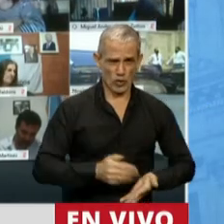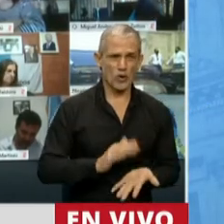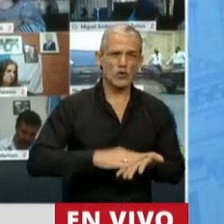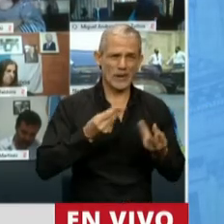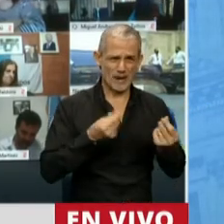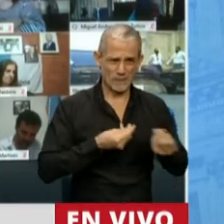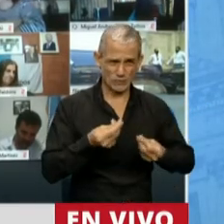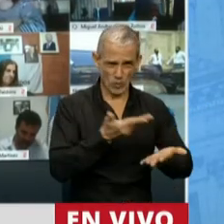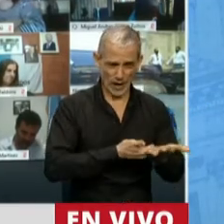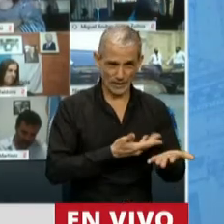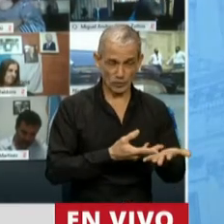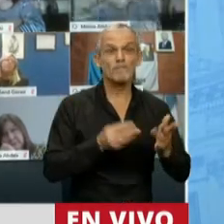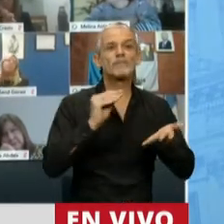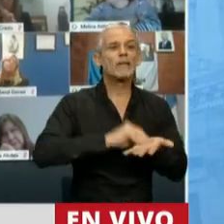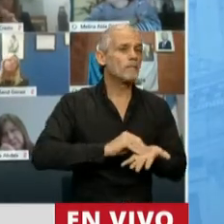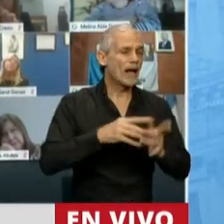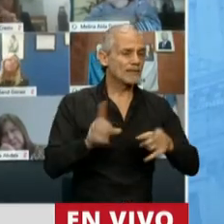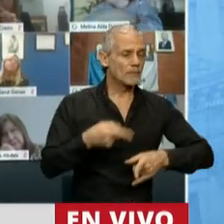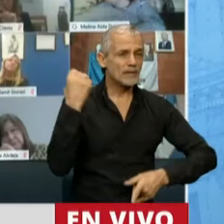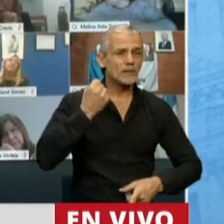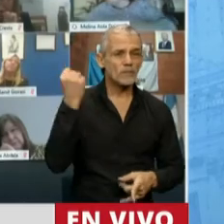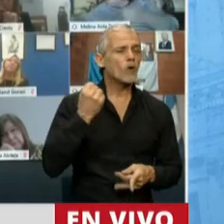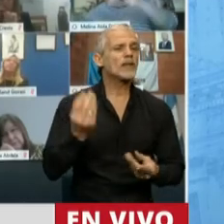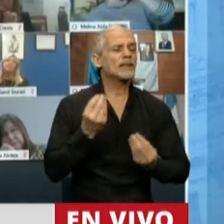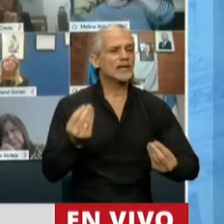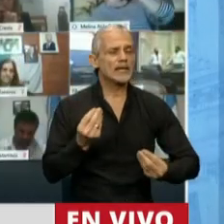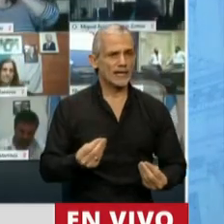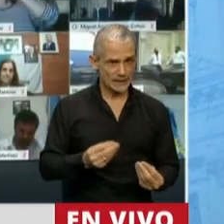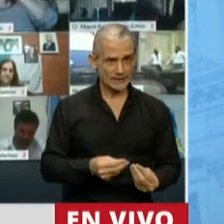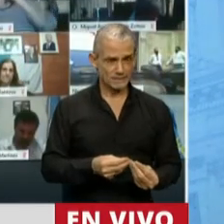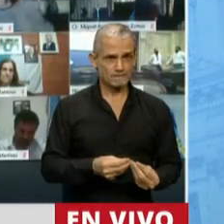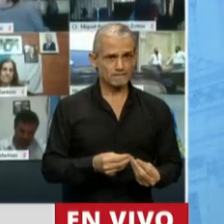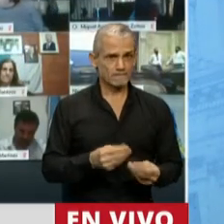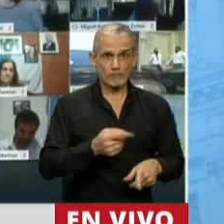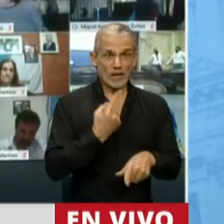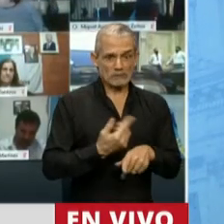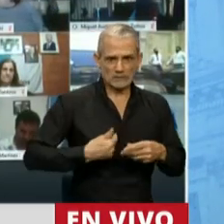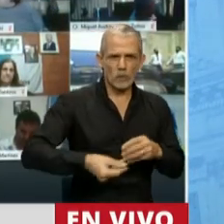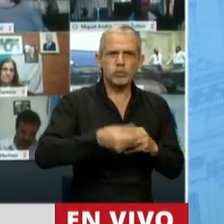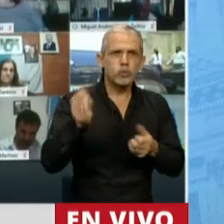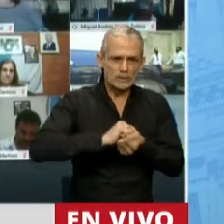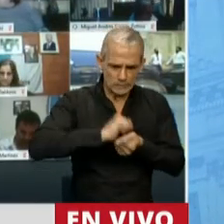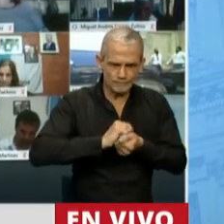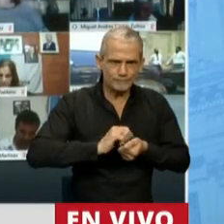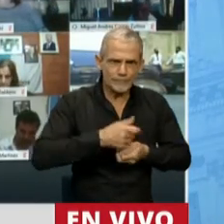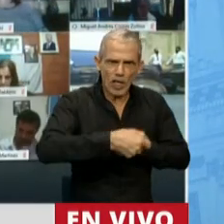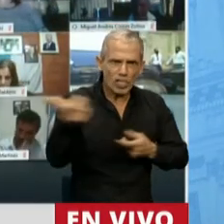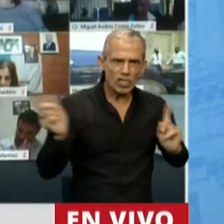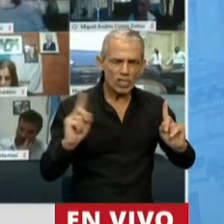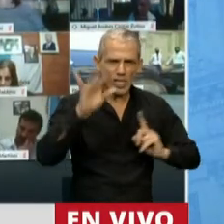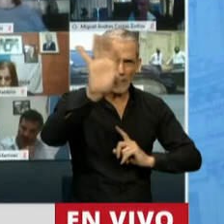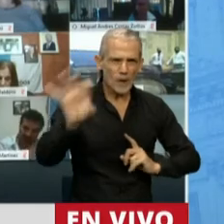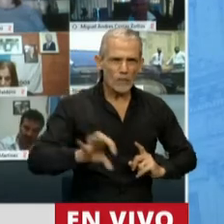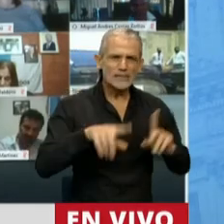eso básicamente, y sobre todo teniendo en cuenta que no se coparticipa la emisión monetaria, no se coparticipa la